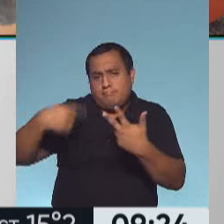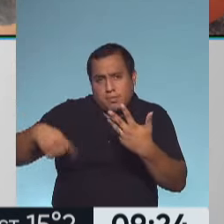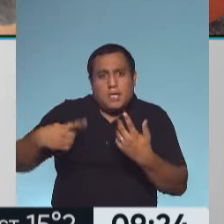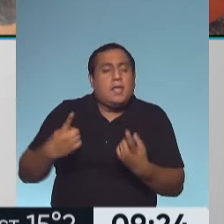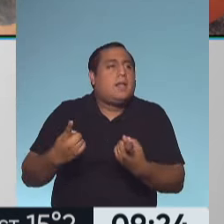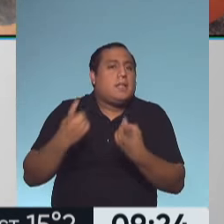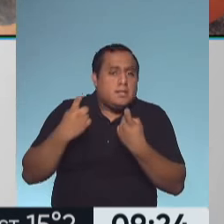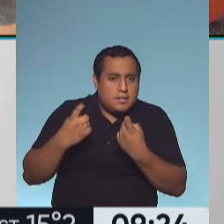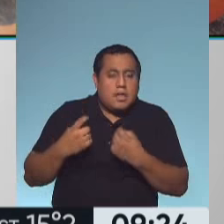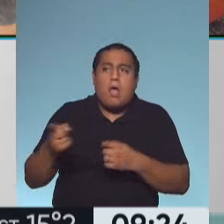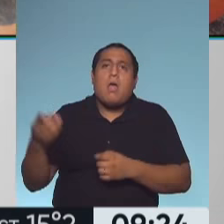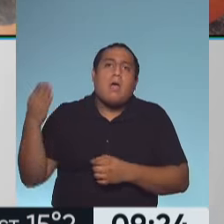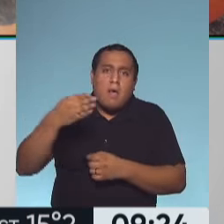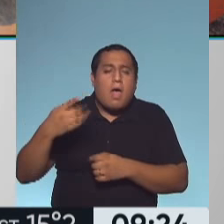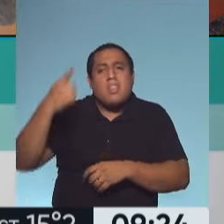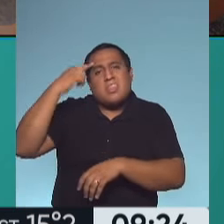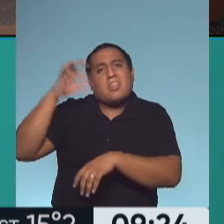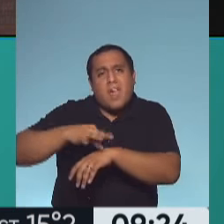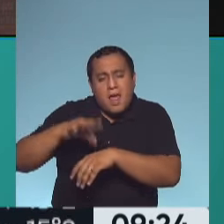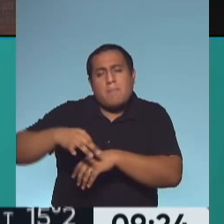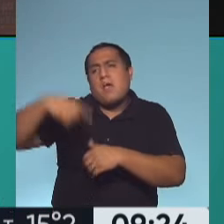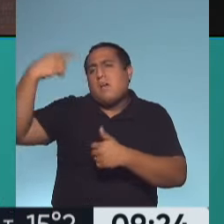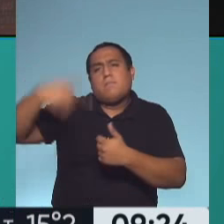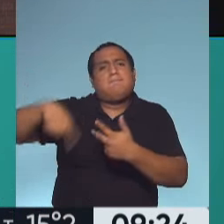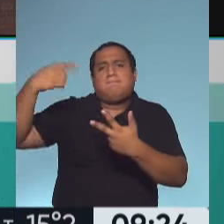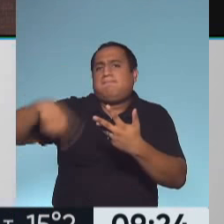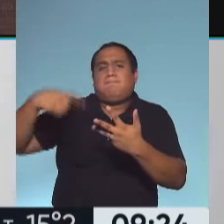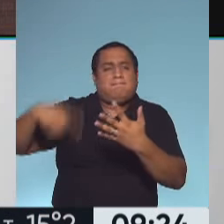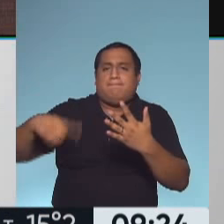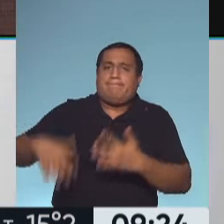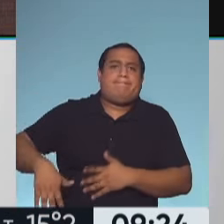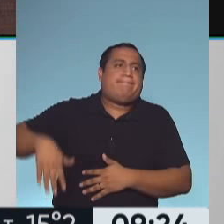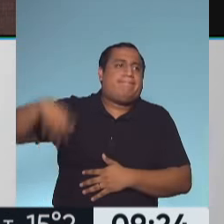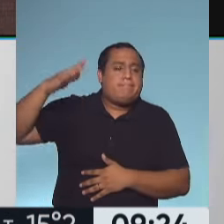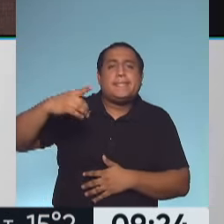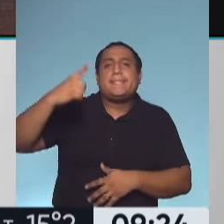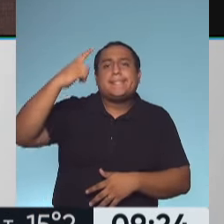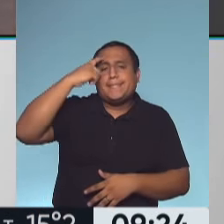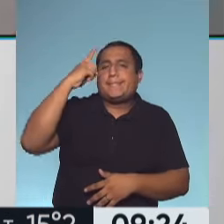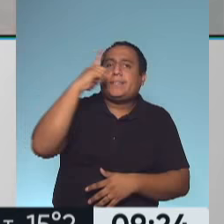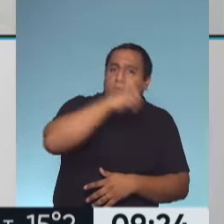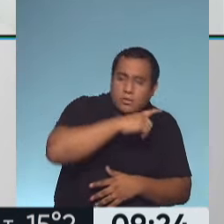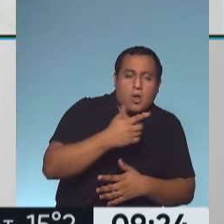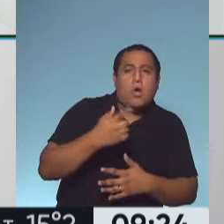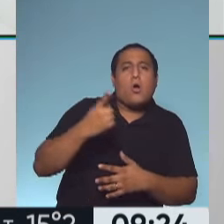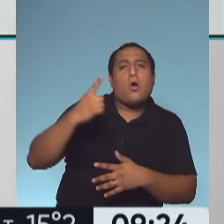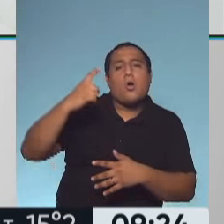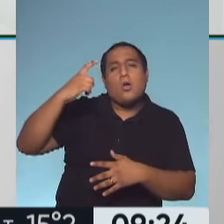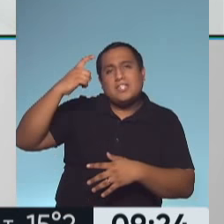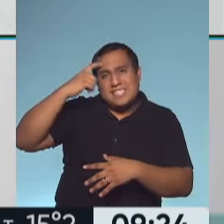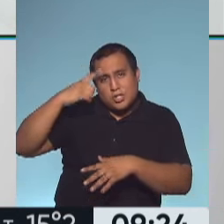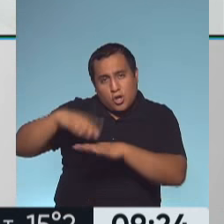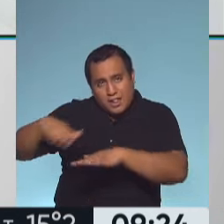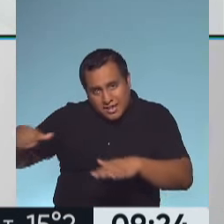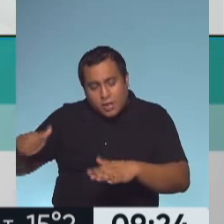varias terapias a lo largo de su vida, ¿sí? Terapias como psicología, psicopedagogía, fonaudiología,